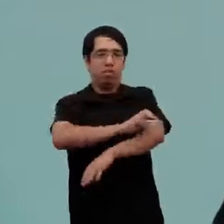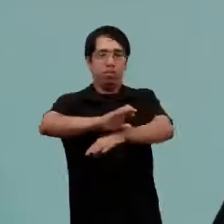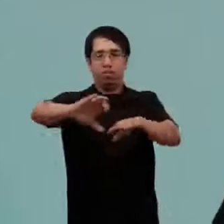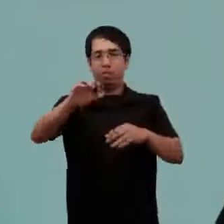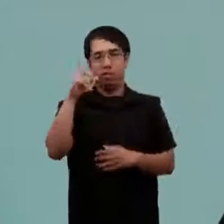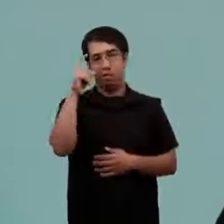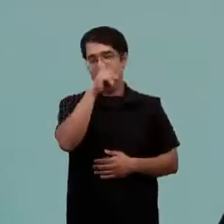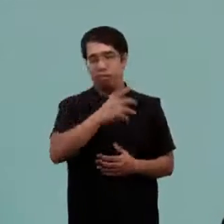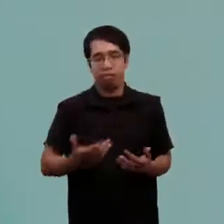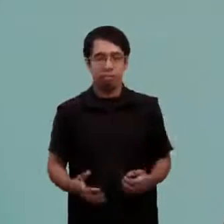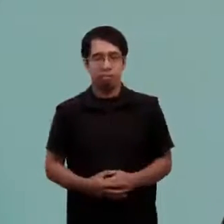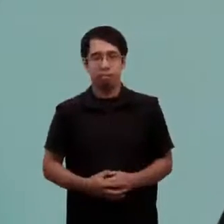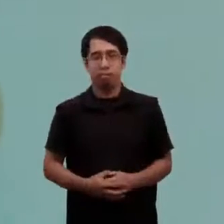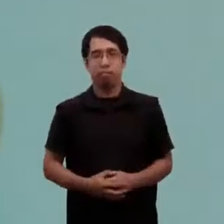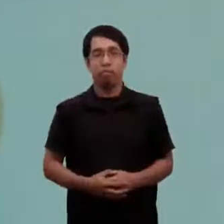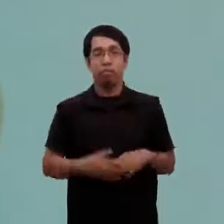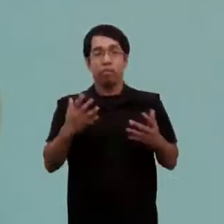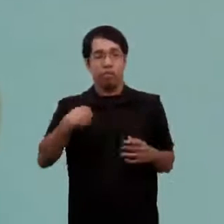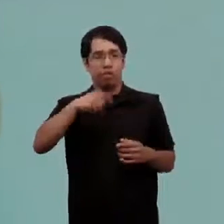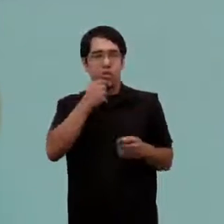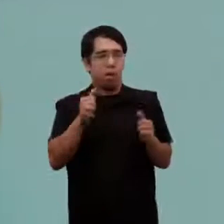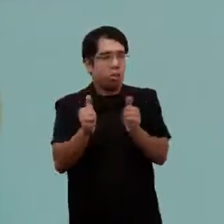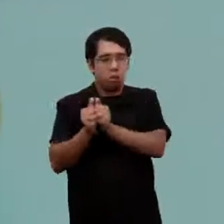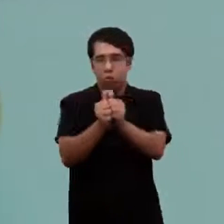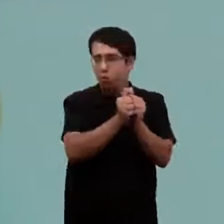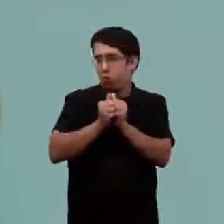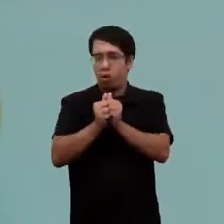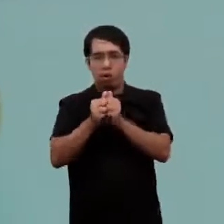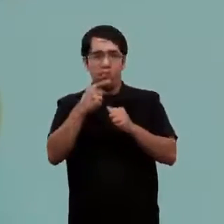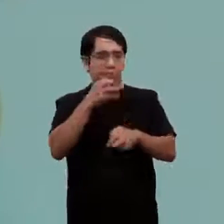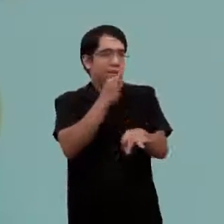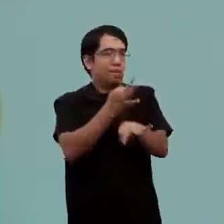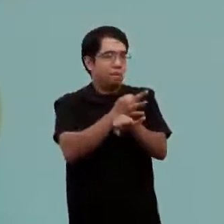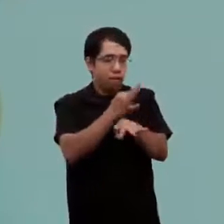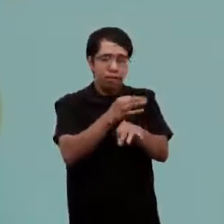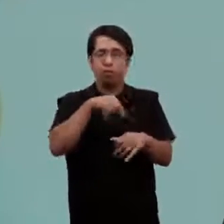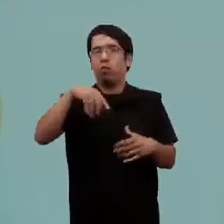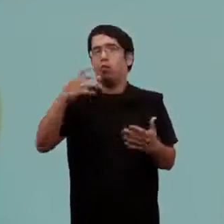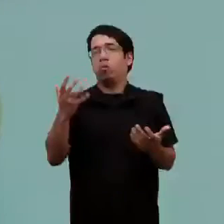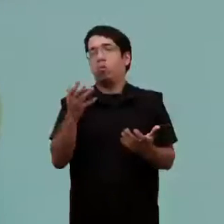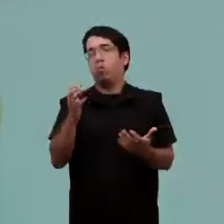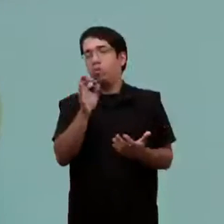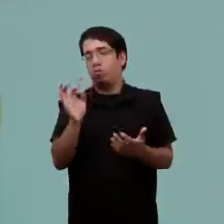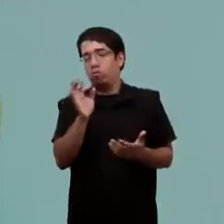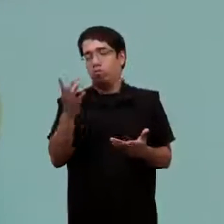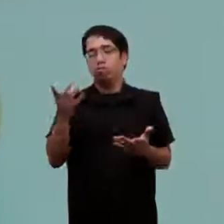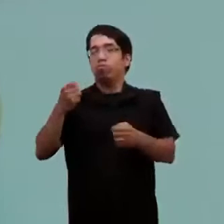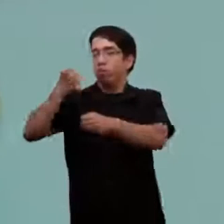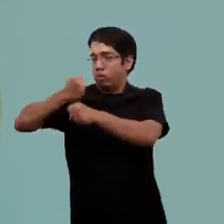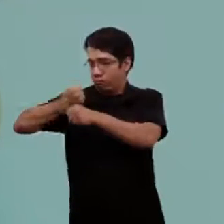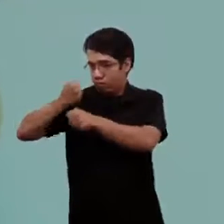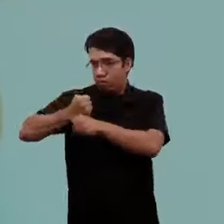llega a ser una supervivencia, es decir, de estar todos juntos, tanto a nivel escolar como también a nivel